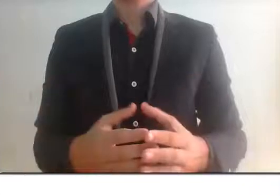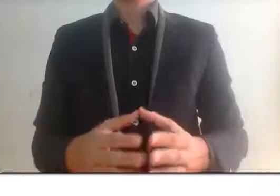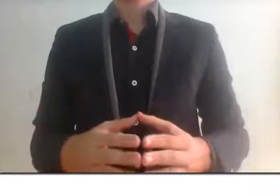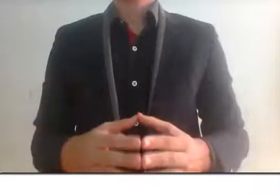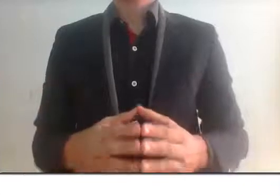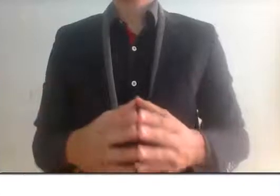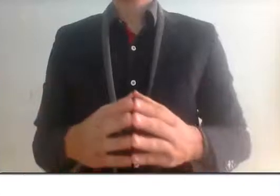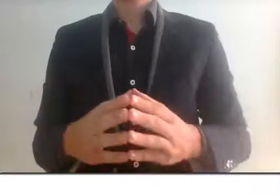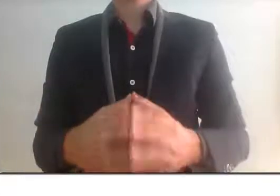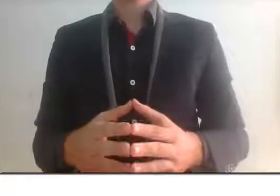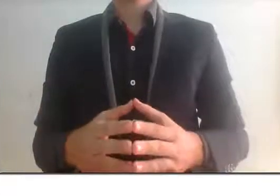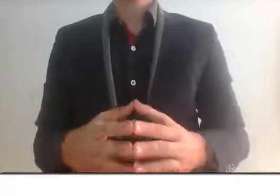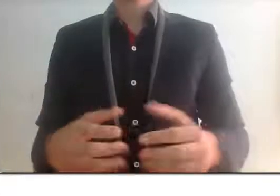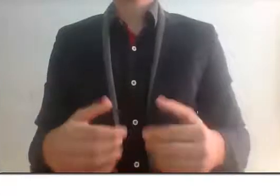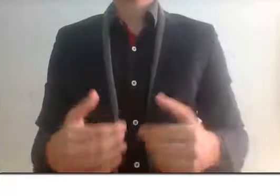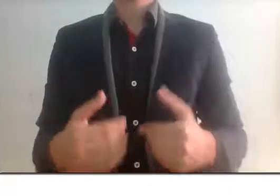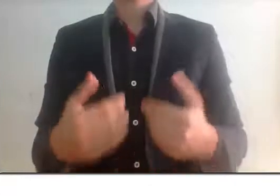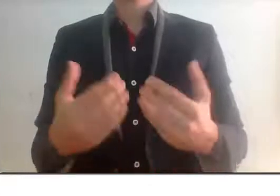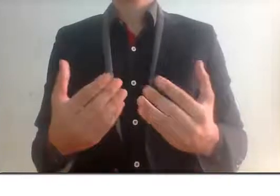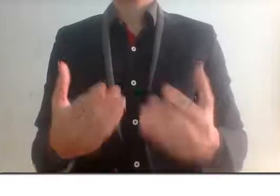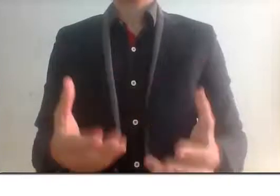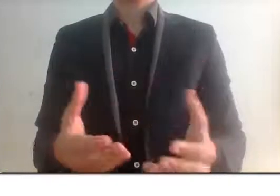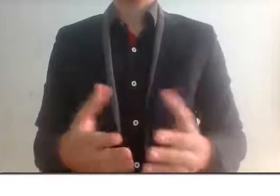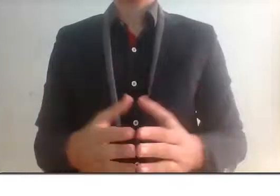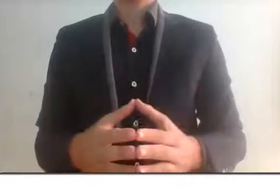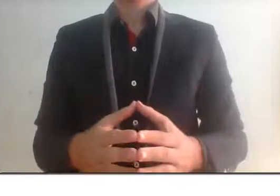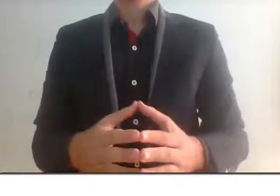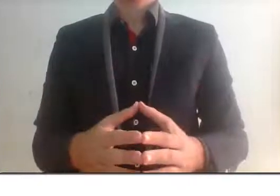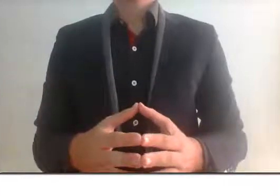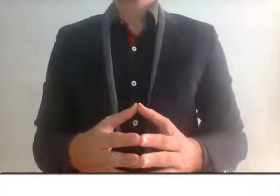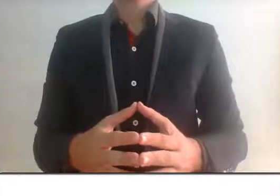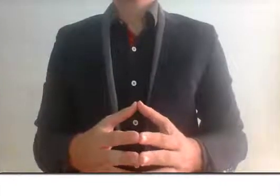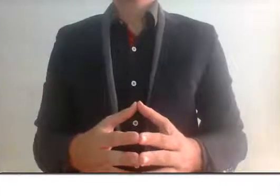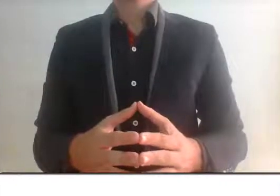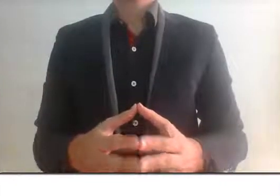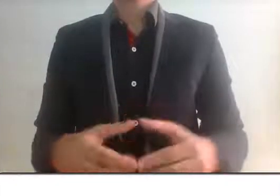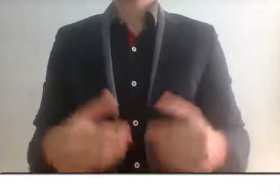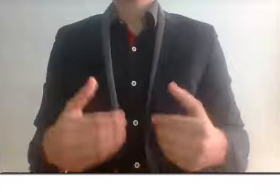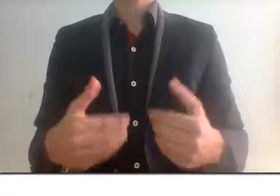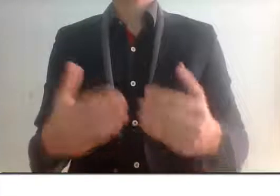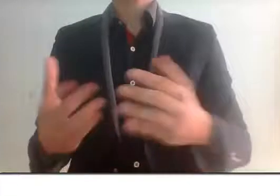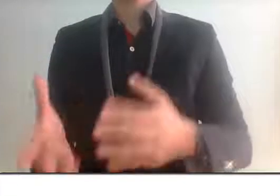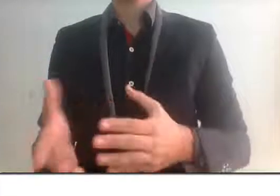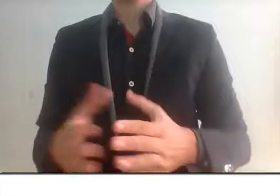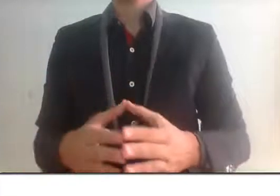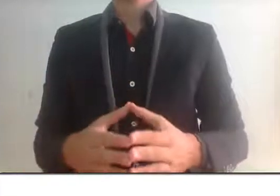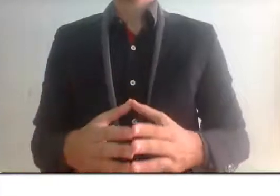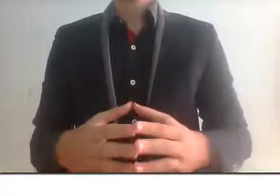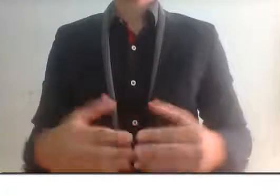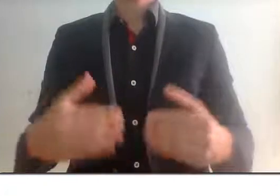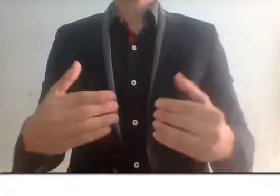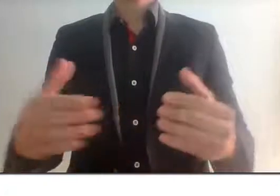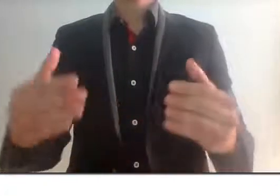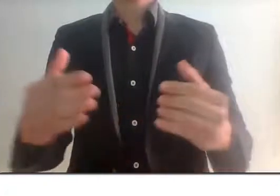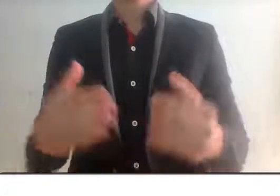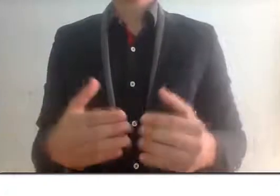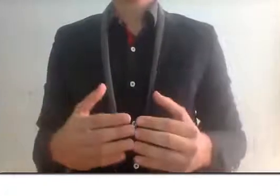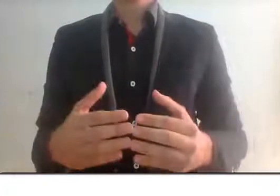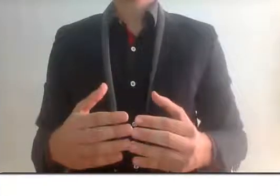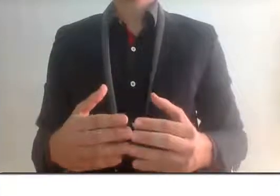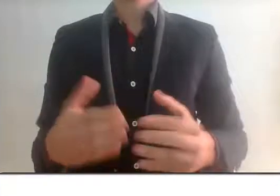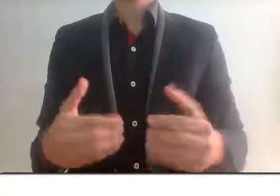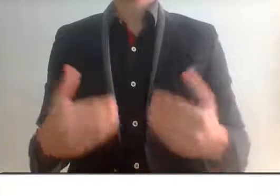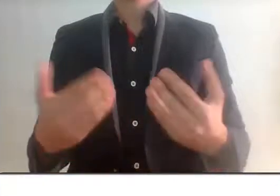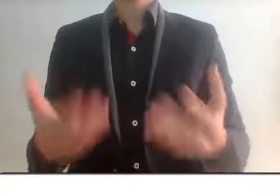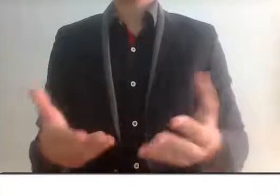ahorros, fue por algo tan sencillo como solicitar precisamente a todas aquellas instituciones federales que hicieran ciertos